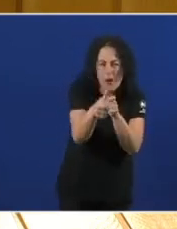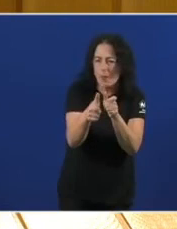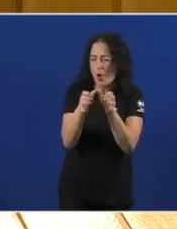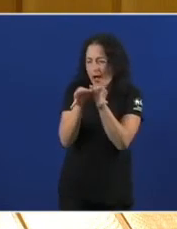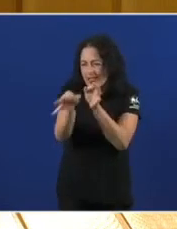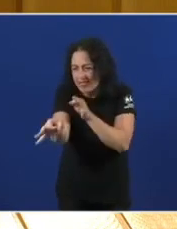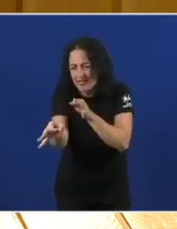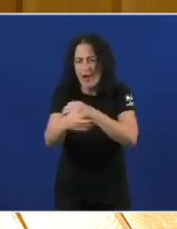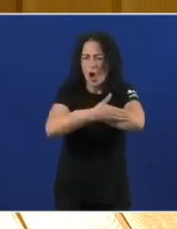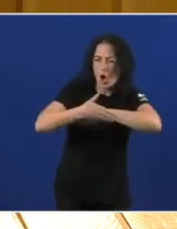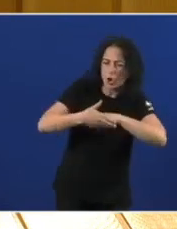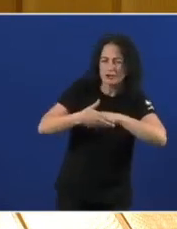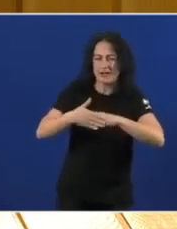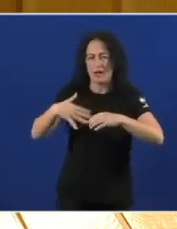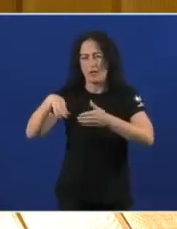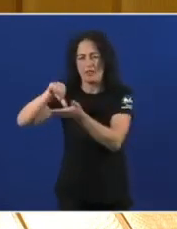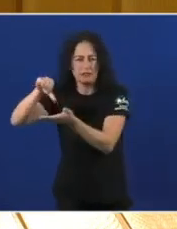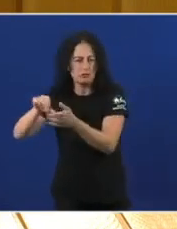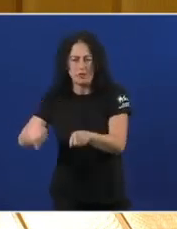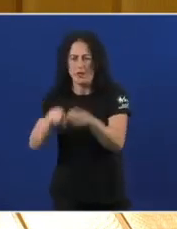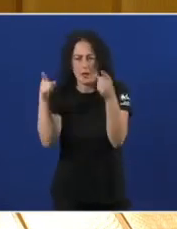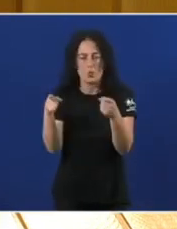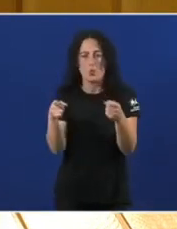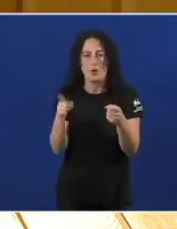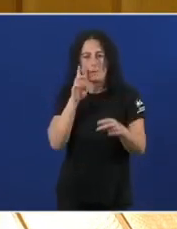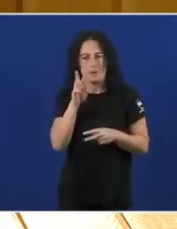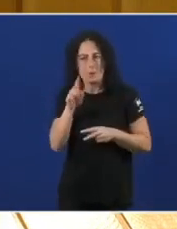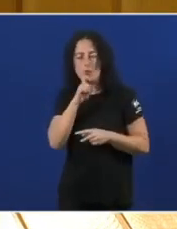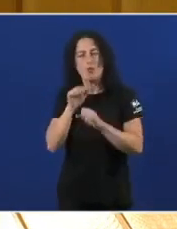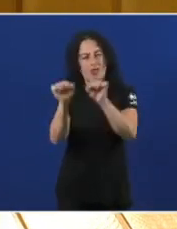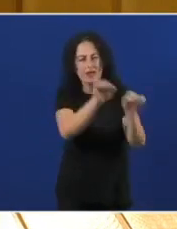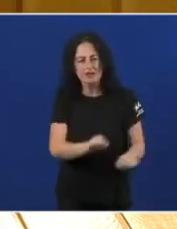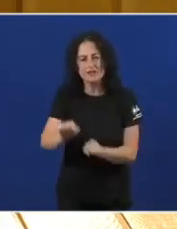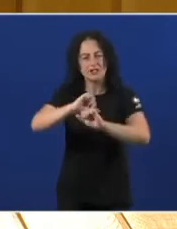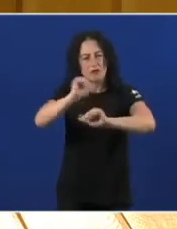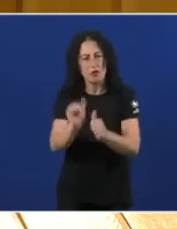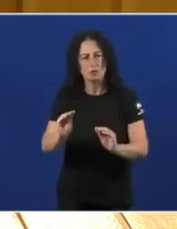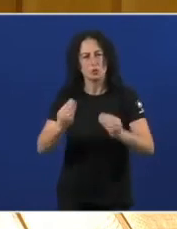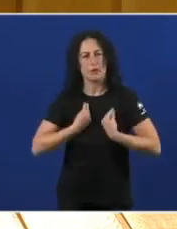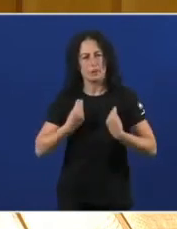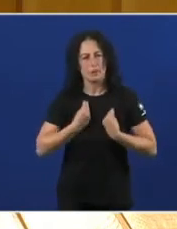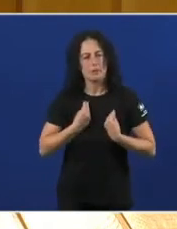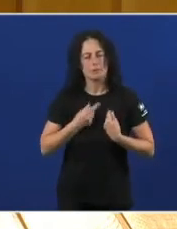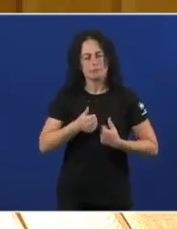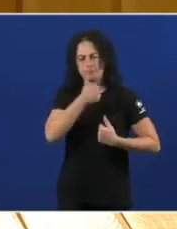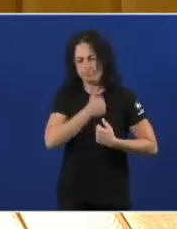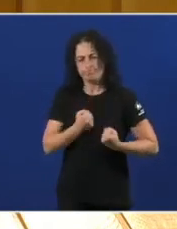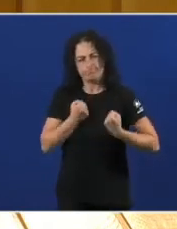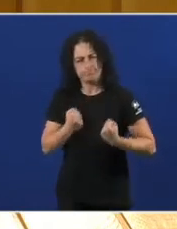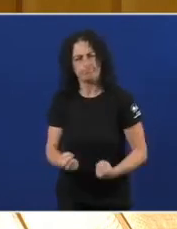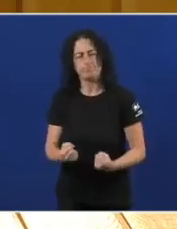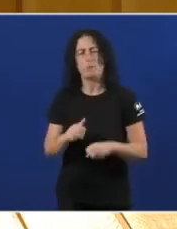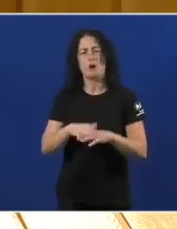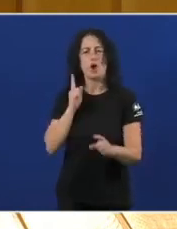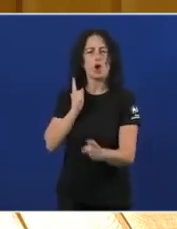ou da costa Vemos exemplos En defensa Desa maneira De vivir E de habitar O territorio Son a resistencia Contra o